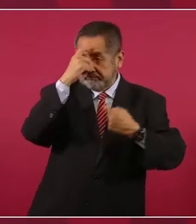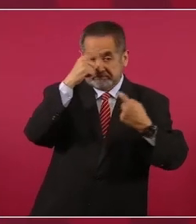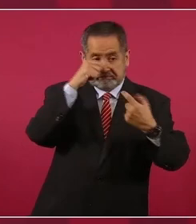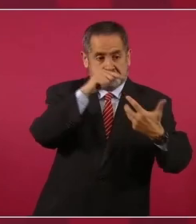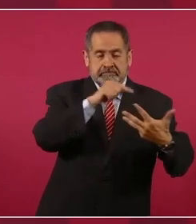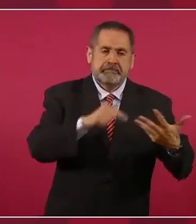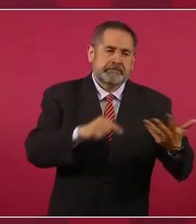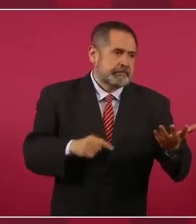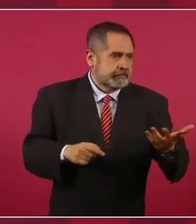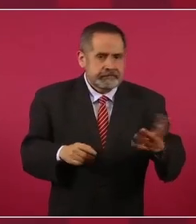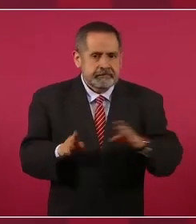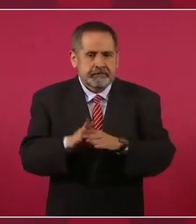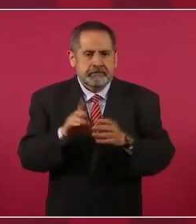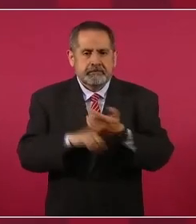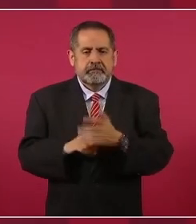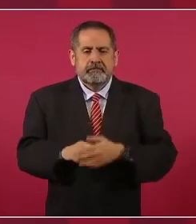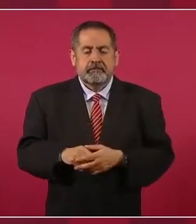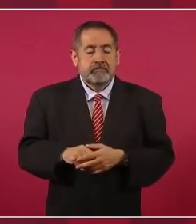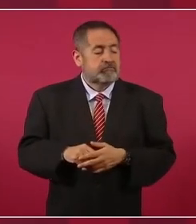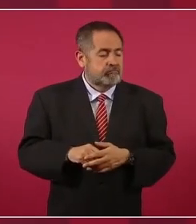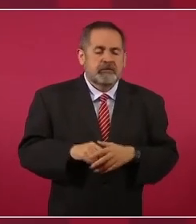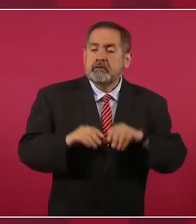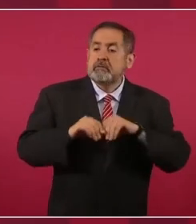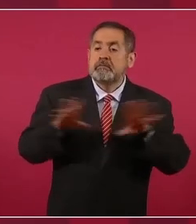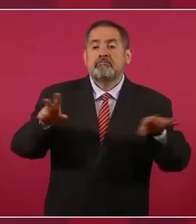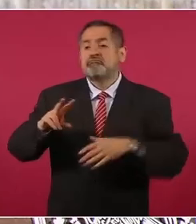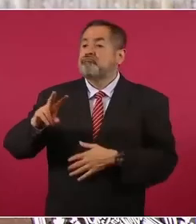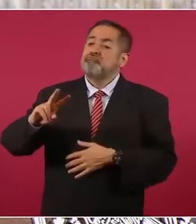la llamada verdad histórica.